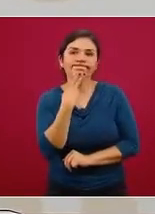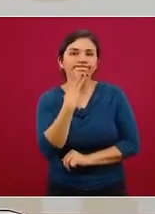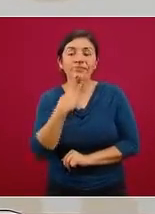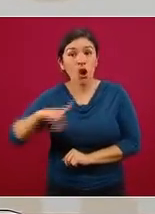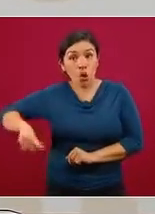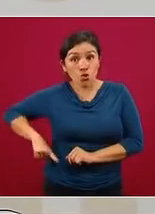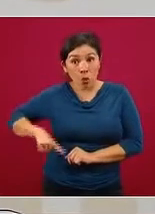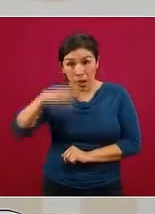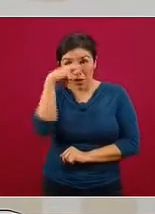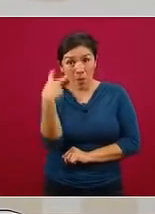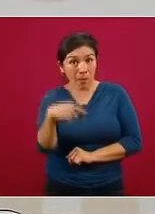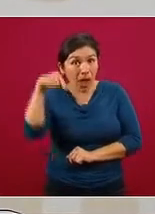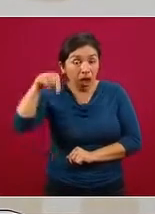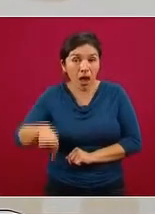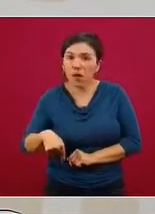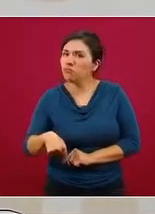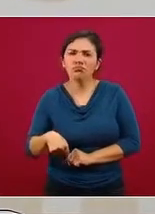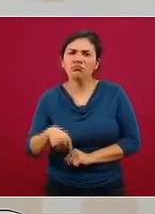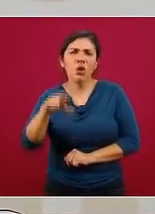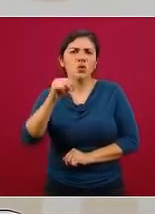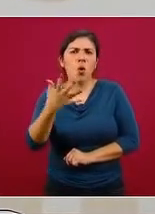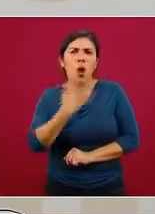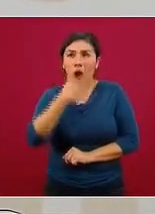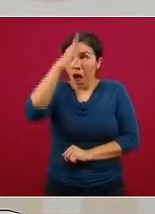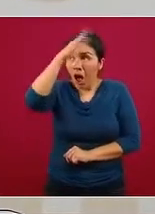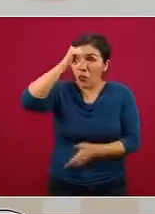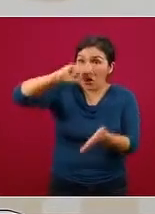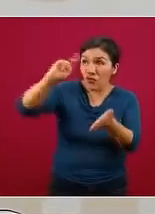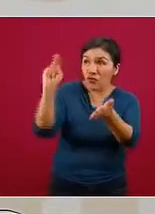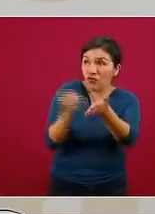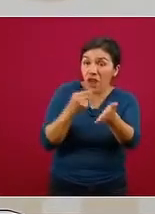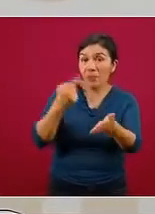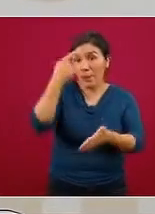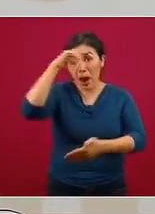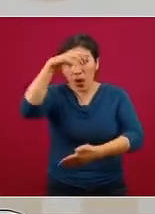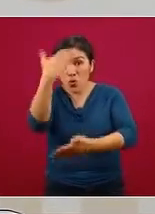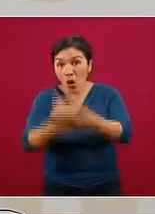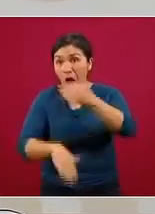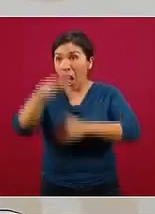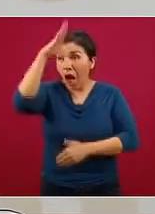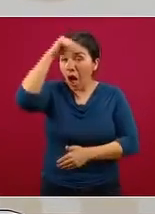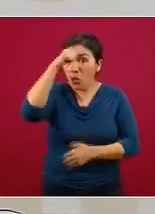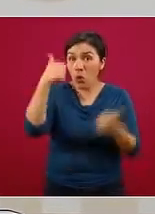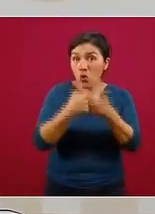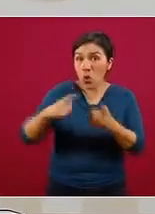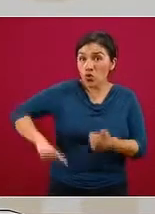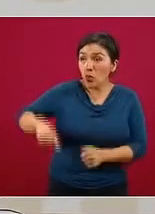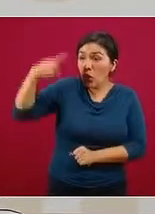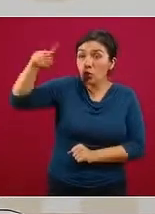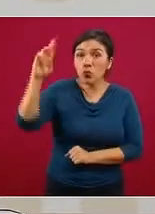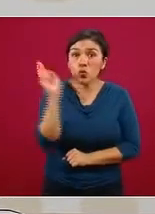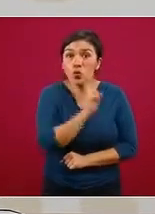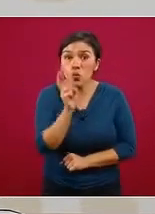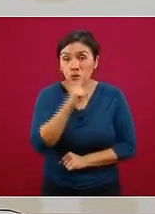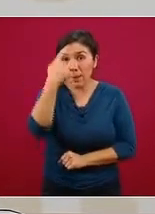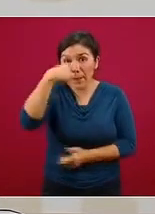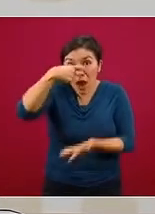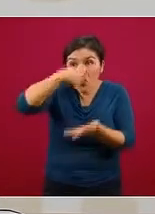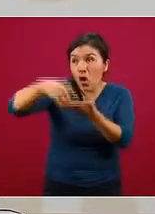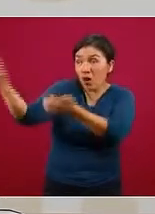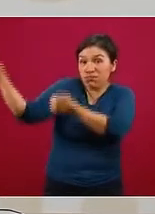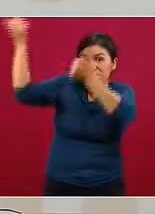mexicano no tiene ningún convenio, contrato o acuerdo con el gobierno ruso para la